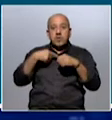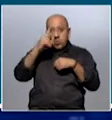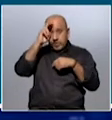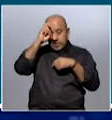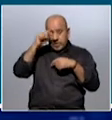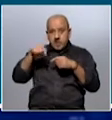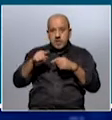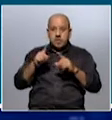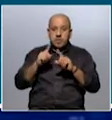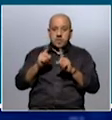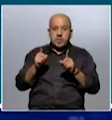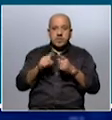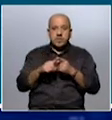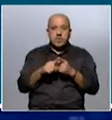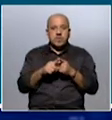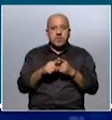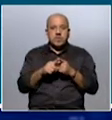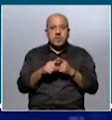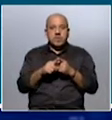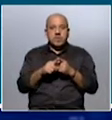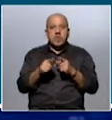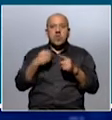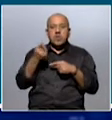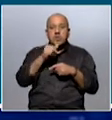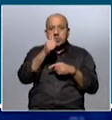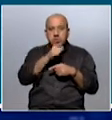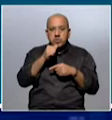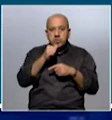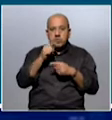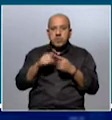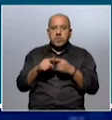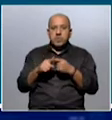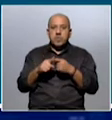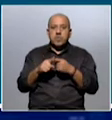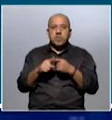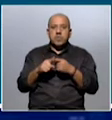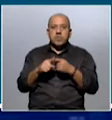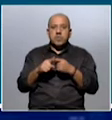como una extensión de la internación. ¿Otras alternativas? Sí, sí. Otras alternativas, dígame.